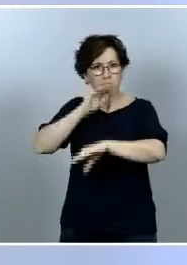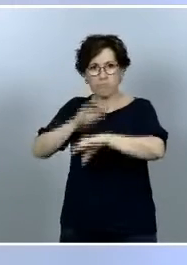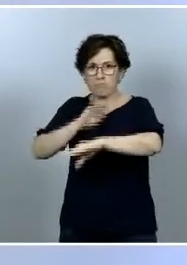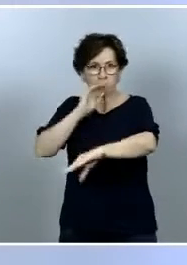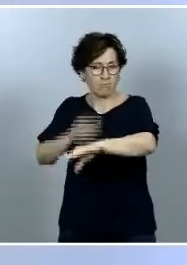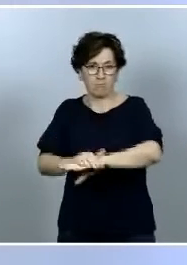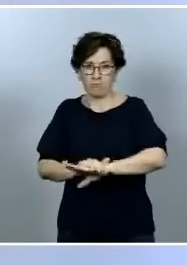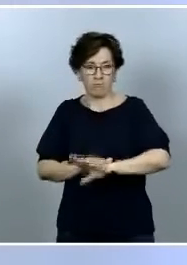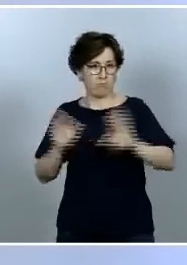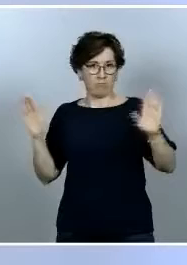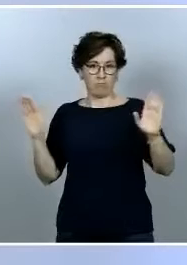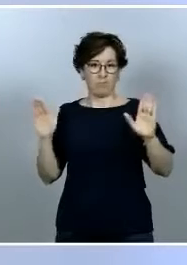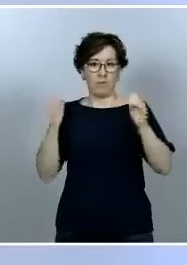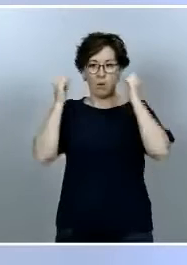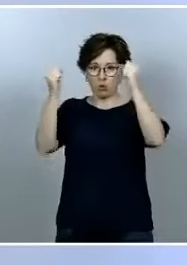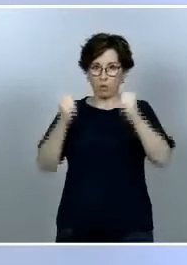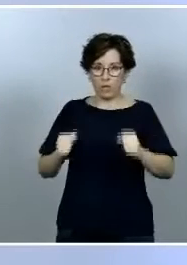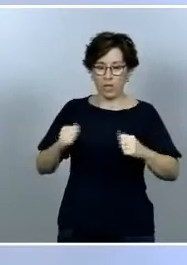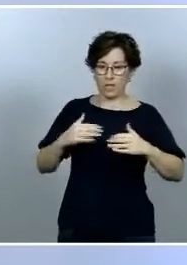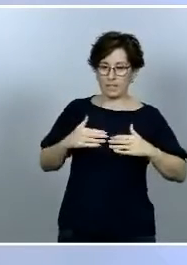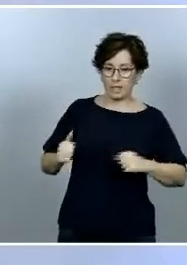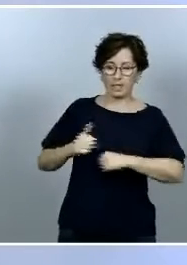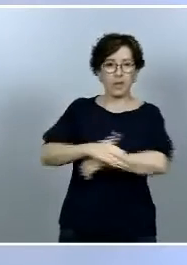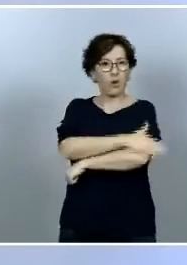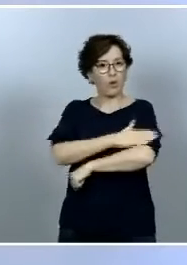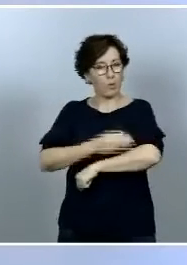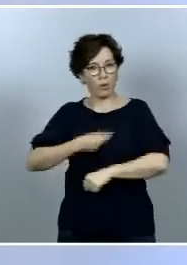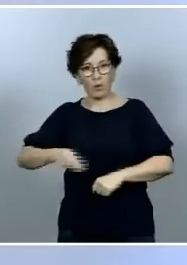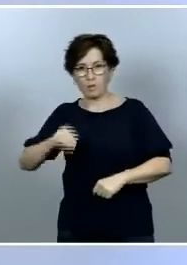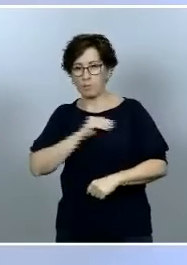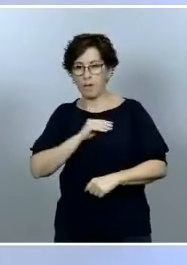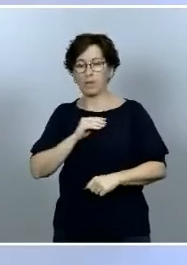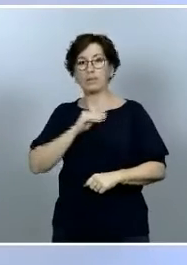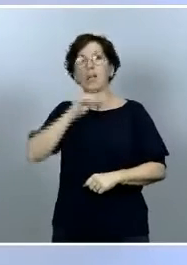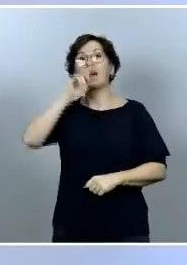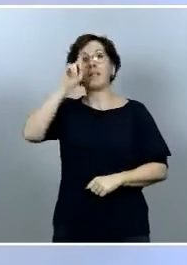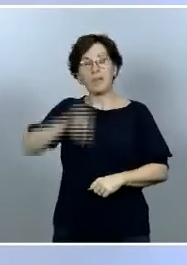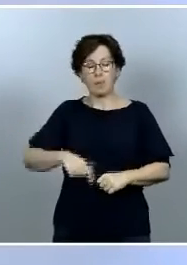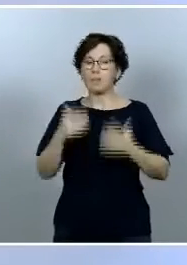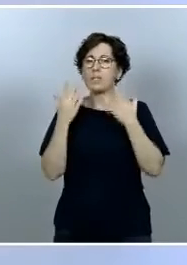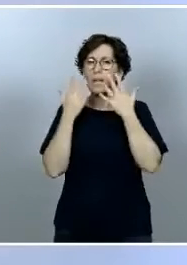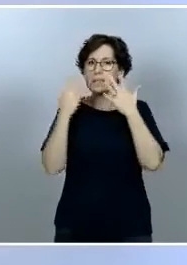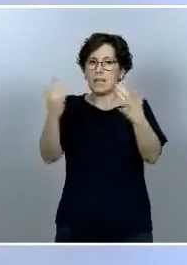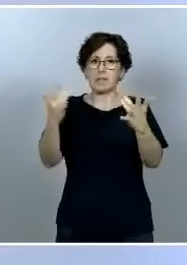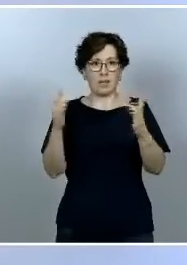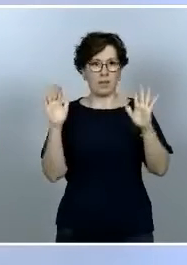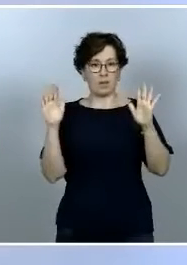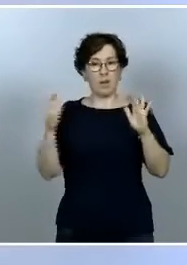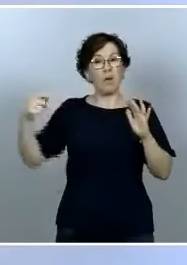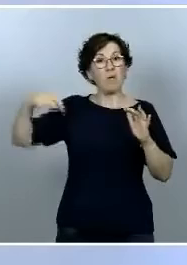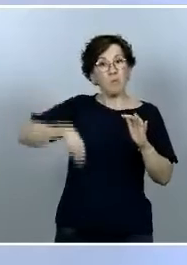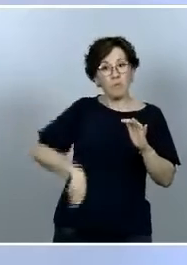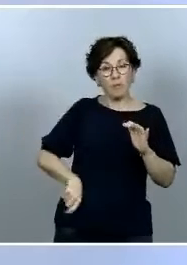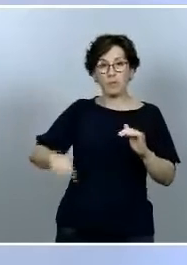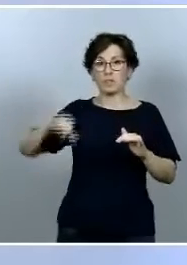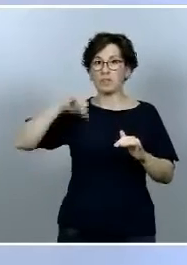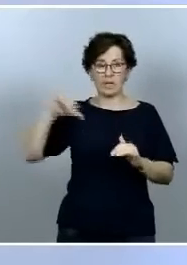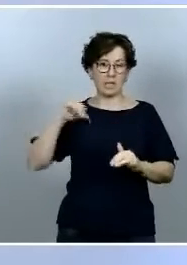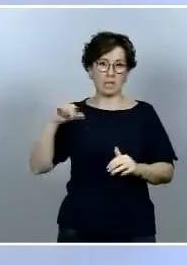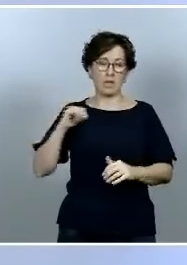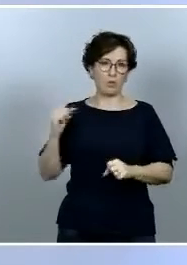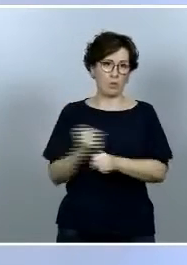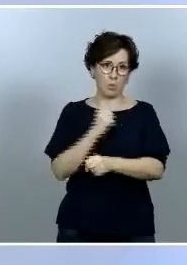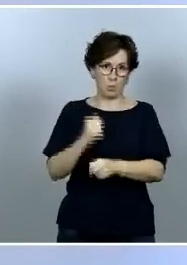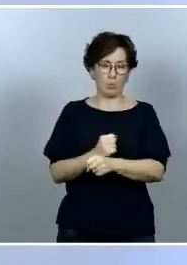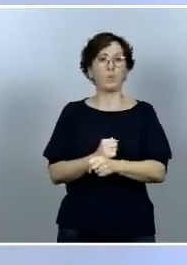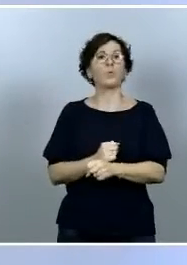autoridades sanitarias del gobierno de España resaltar también en una forma muy singular el papel de todos los profesionales sanitarios y comentarle que